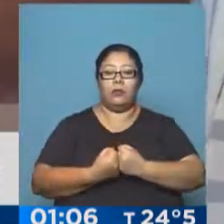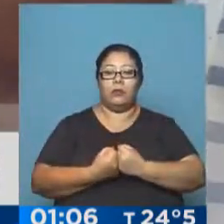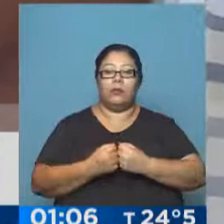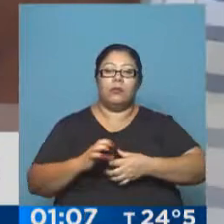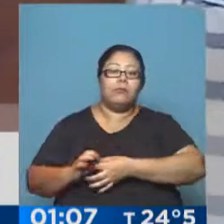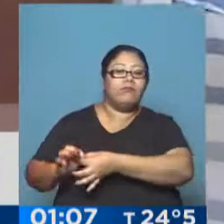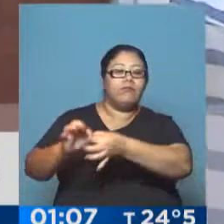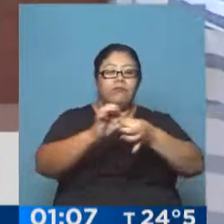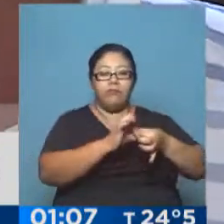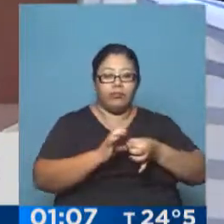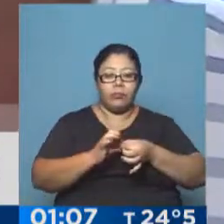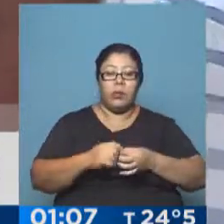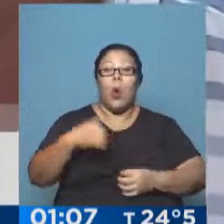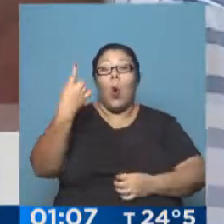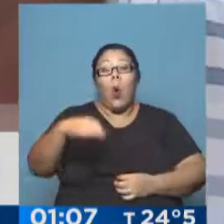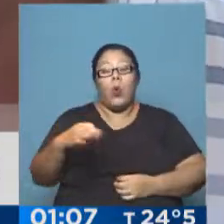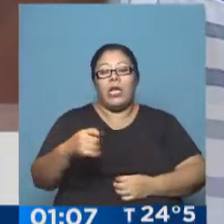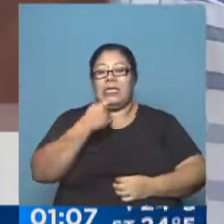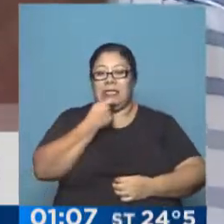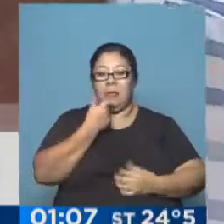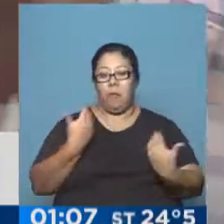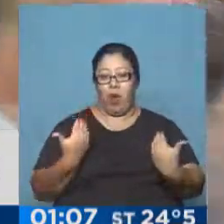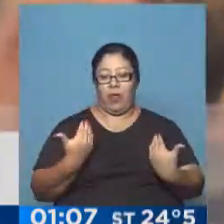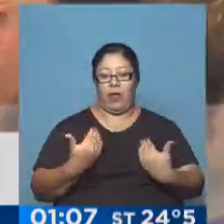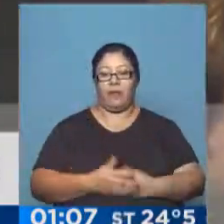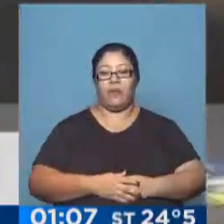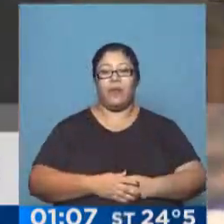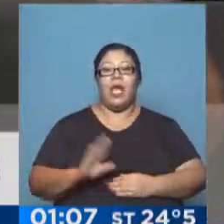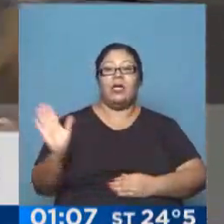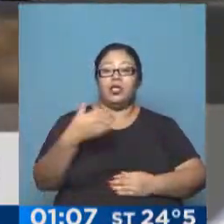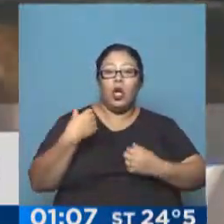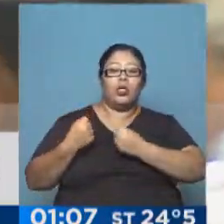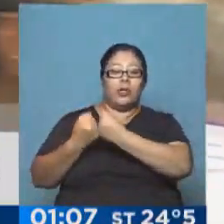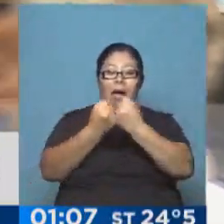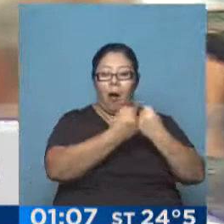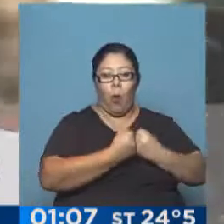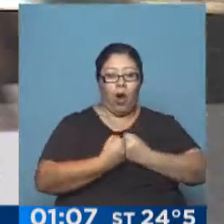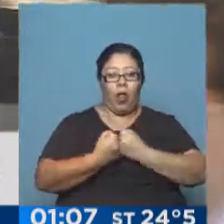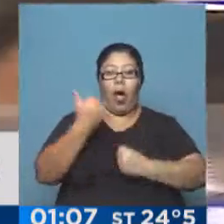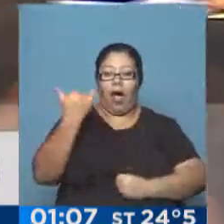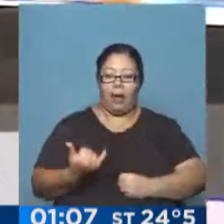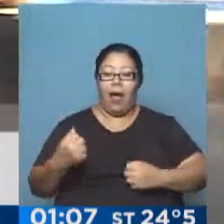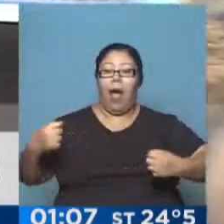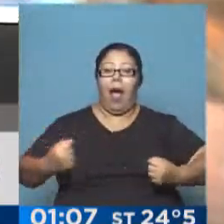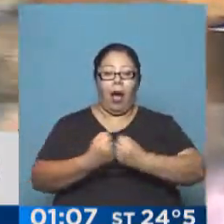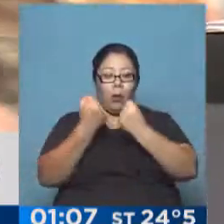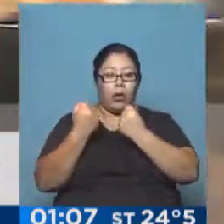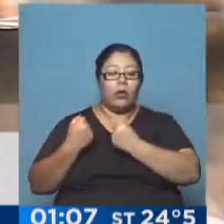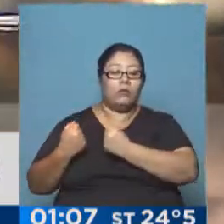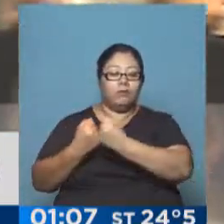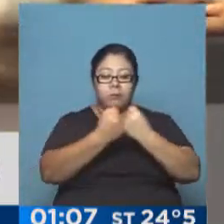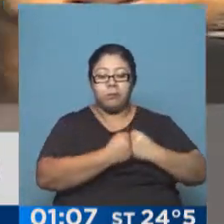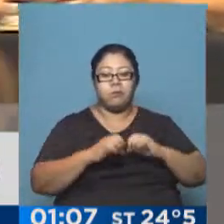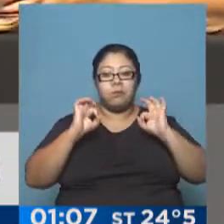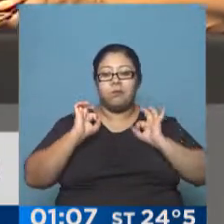una lista única si se puede, donde haya consenso entre los distintos sectores y evitar en definitiva que se